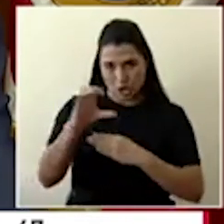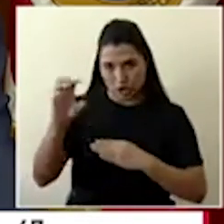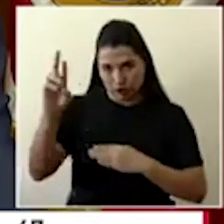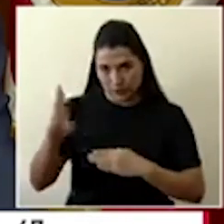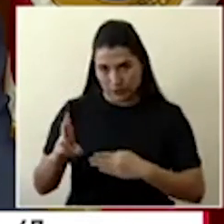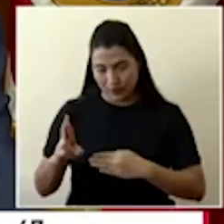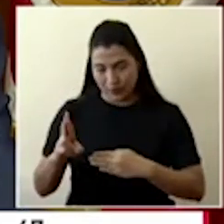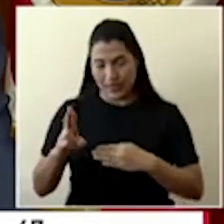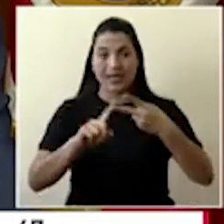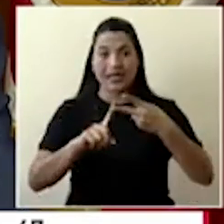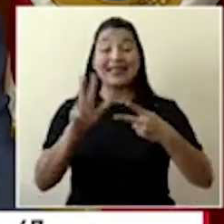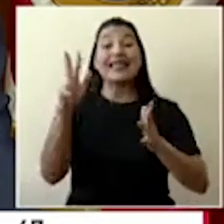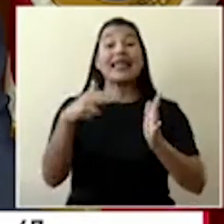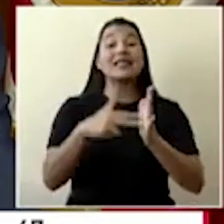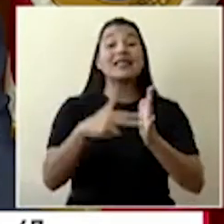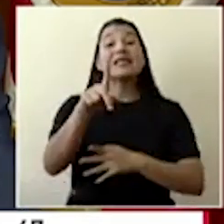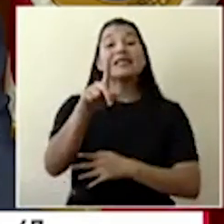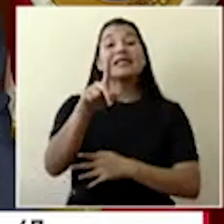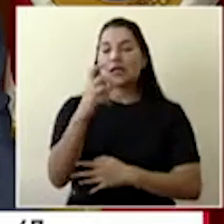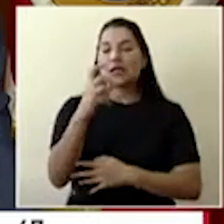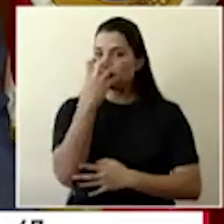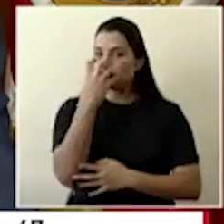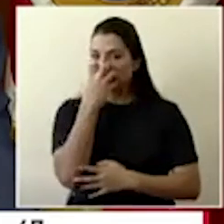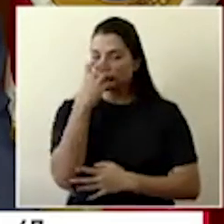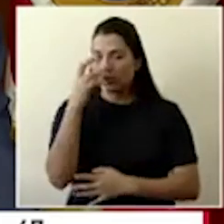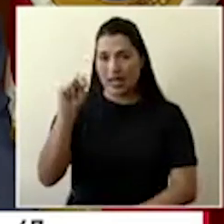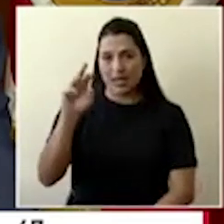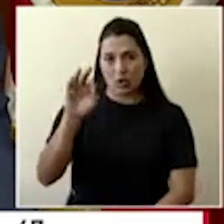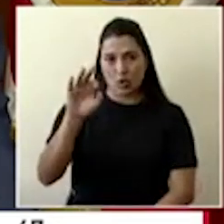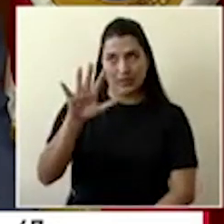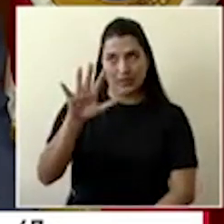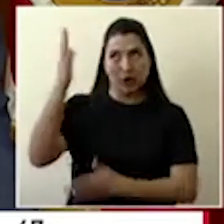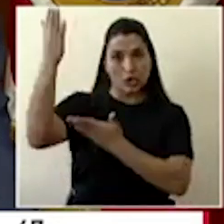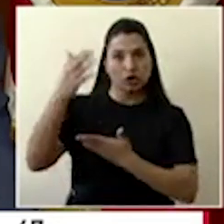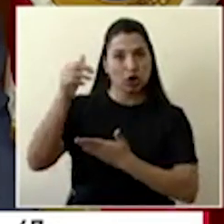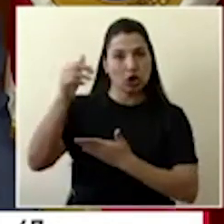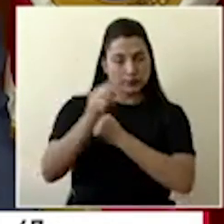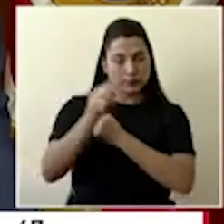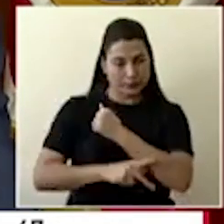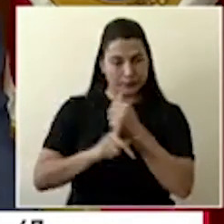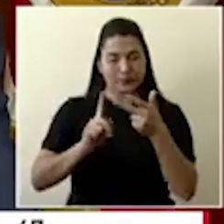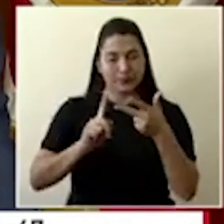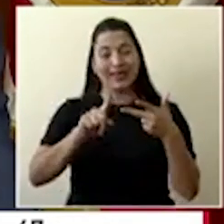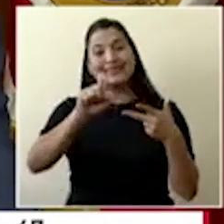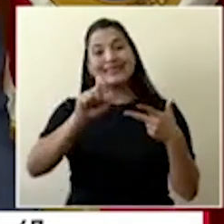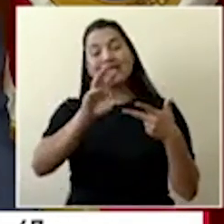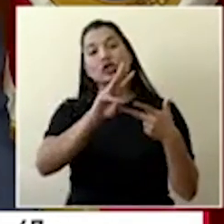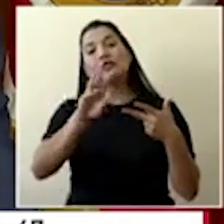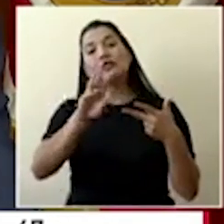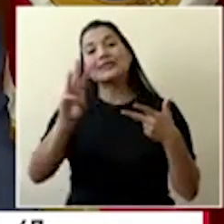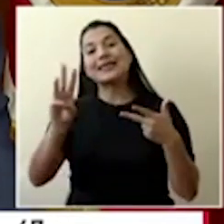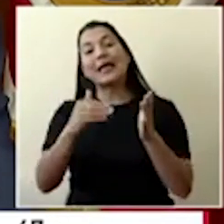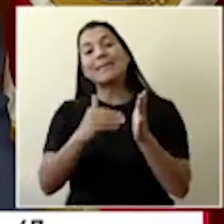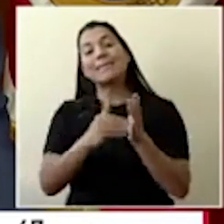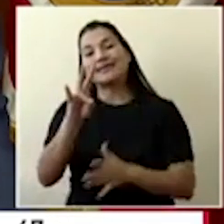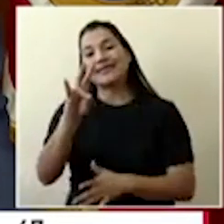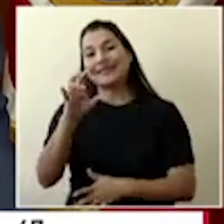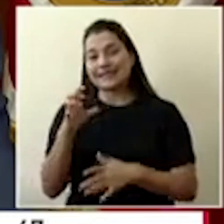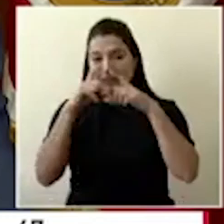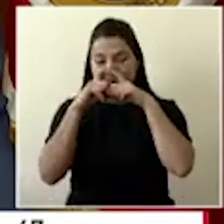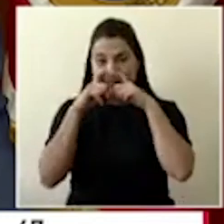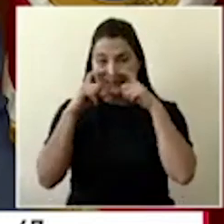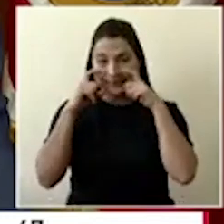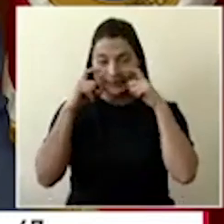mil 100 máscaras N95, esas son importadas, 166 mil 700 mascarillas